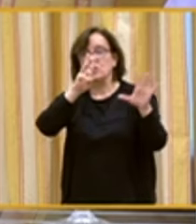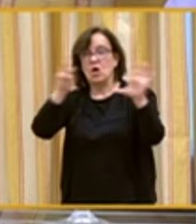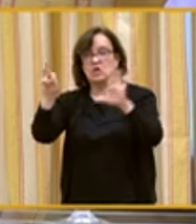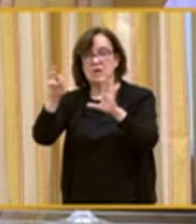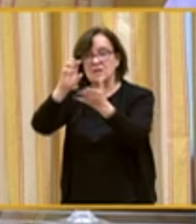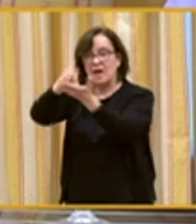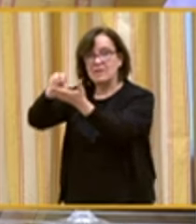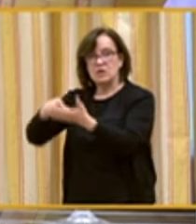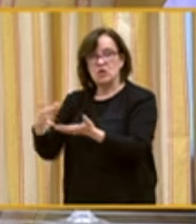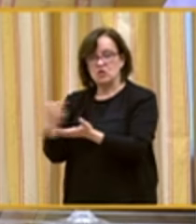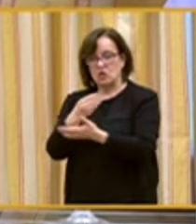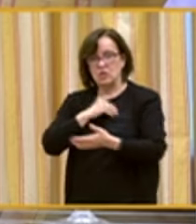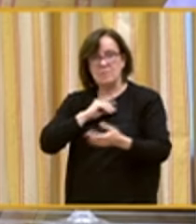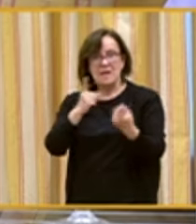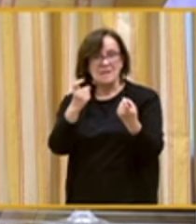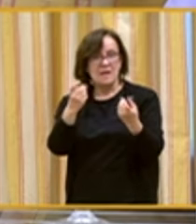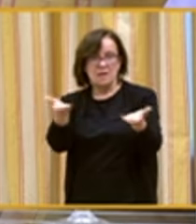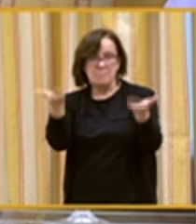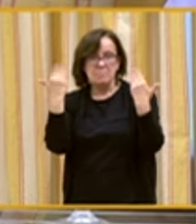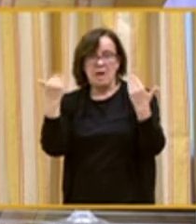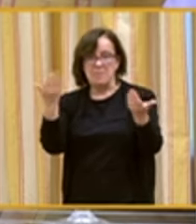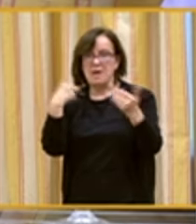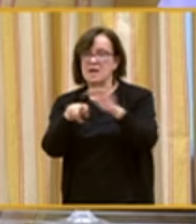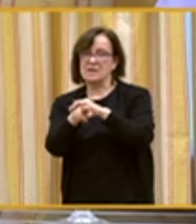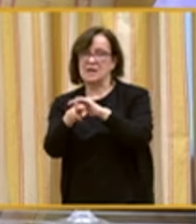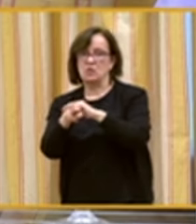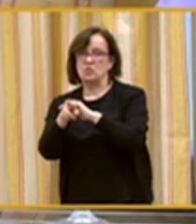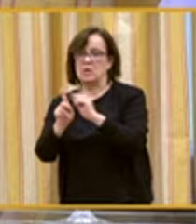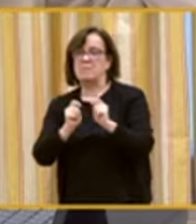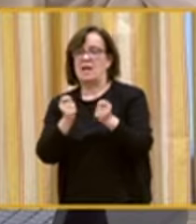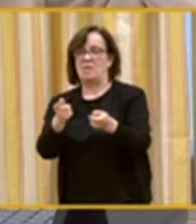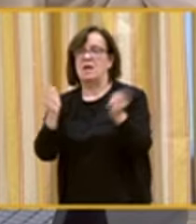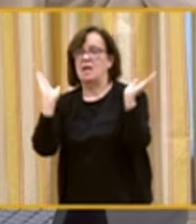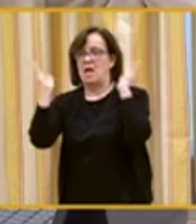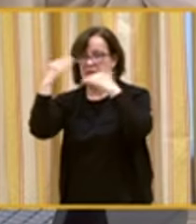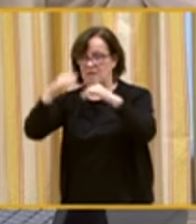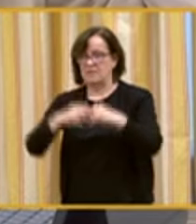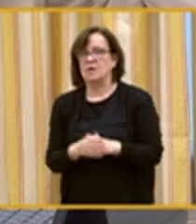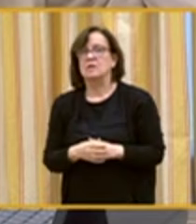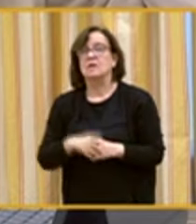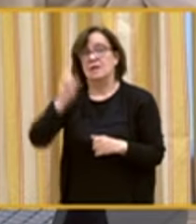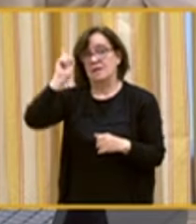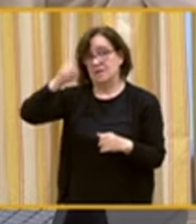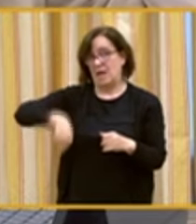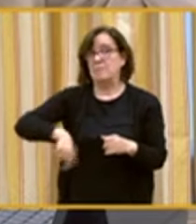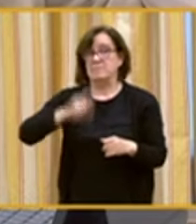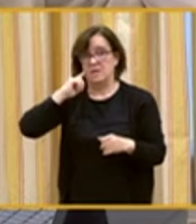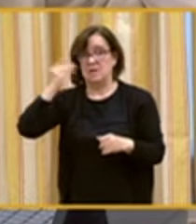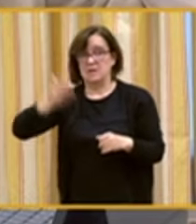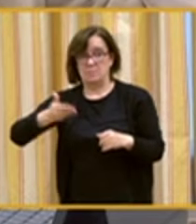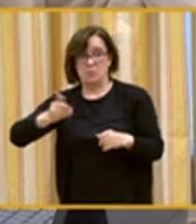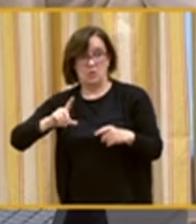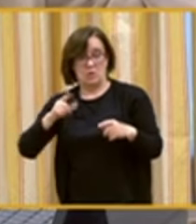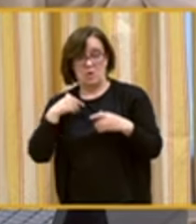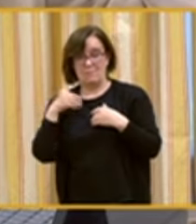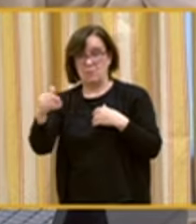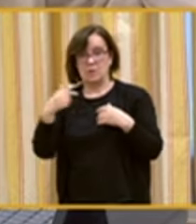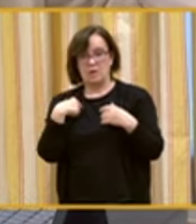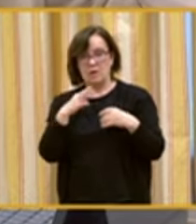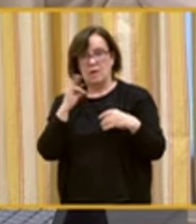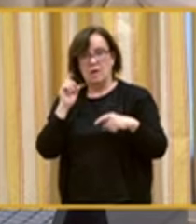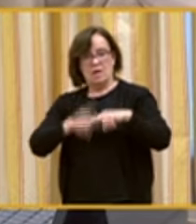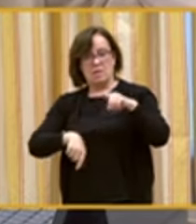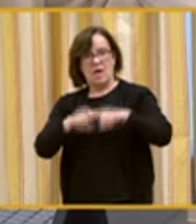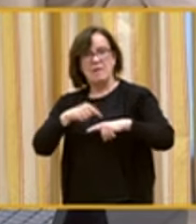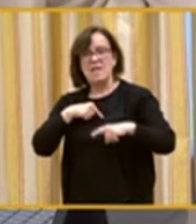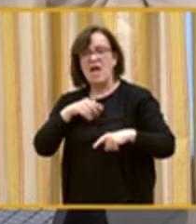en toda España y necesitan más recursos para dar más atención. Además, es importante que tu futuro no dependa del